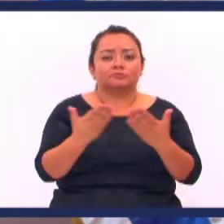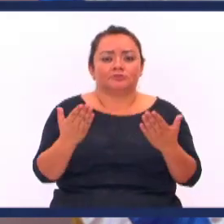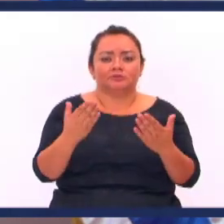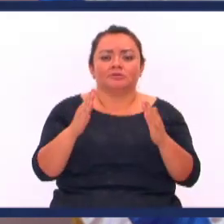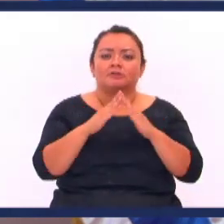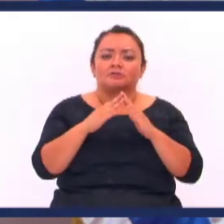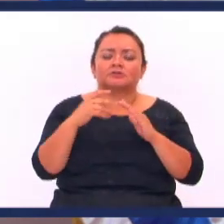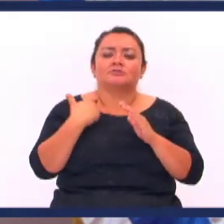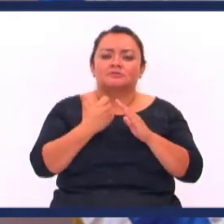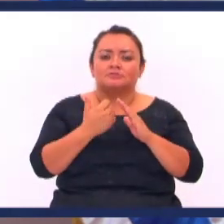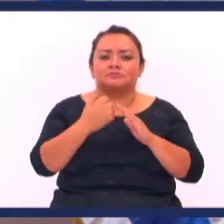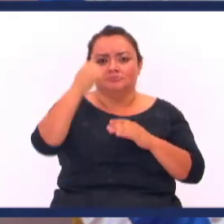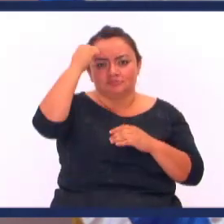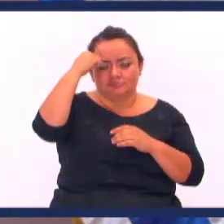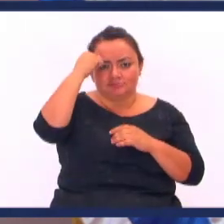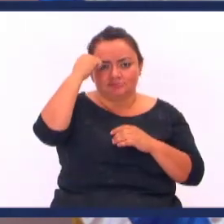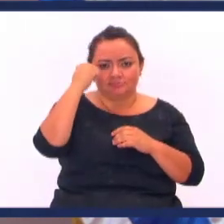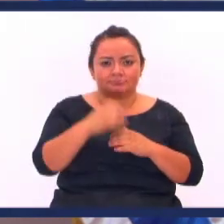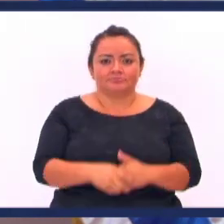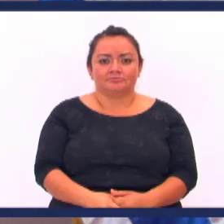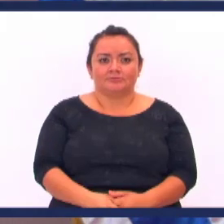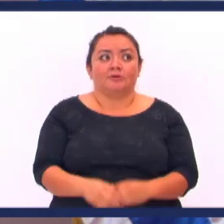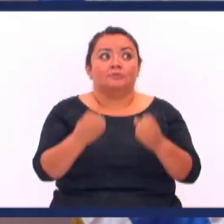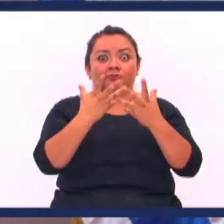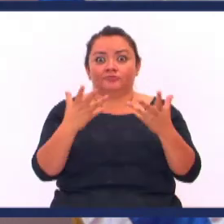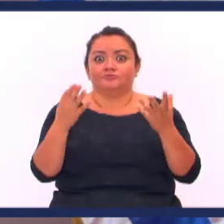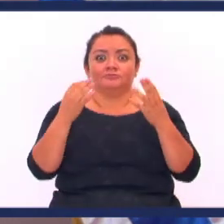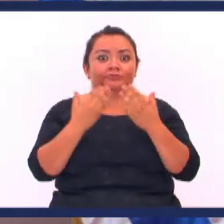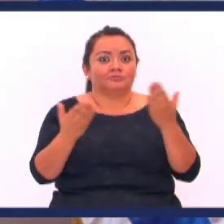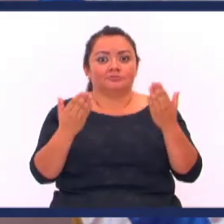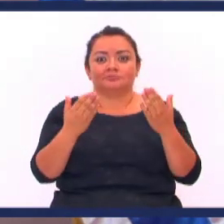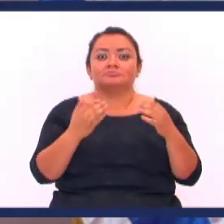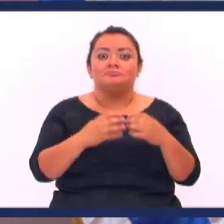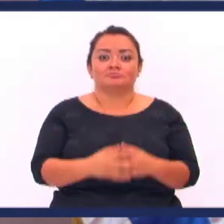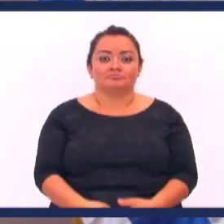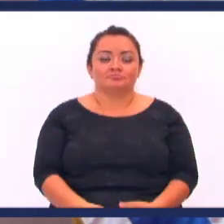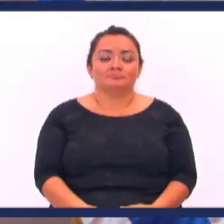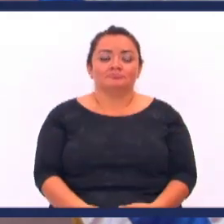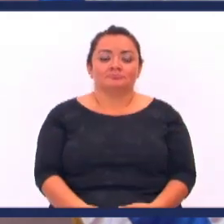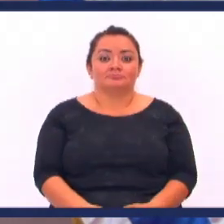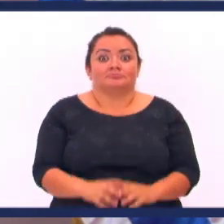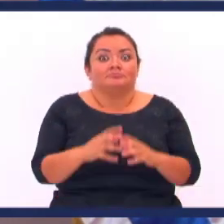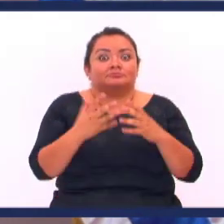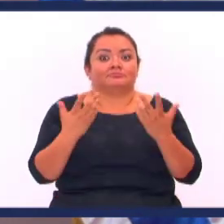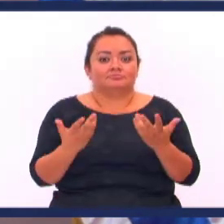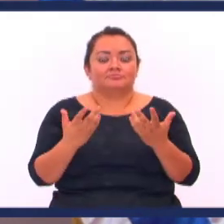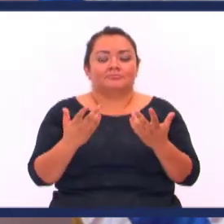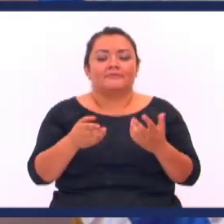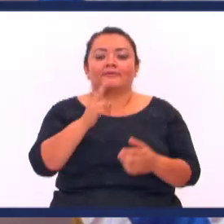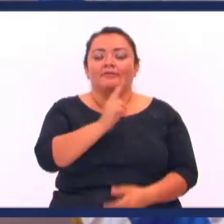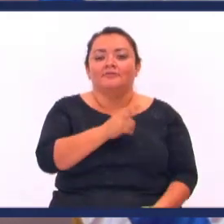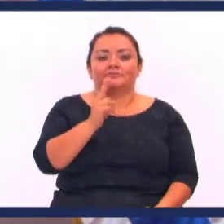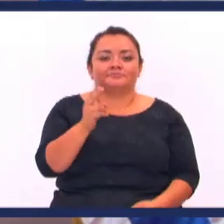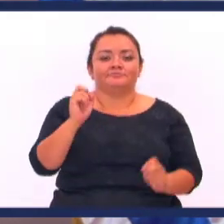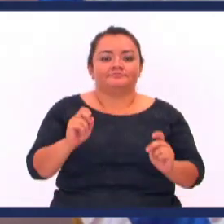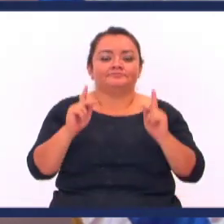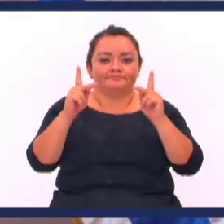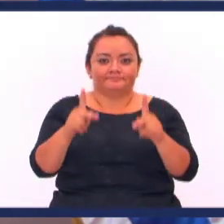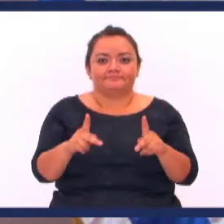cosas En casa Que hemos aprendido a hacer Un montón de cosas Que no hacíamos ¿Por qué? Porque la misma